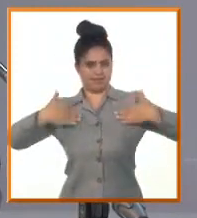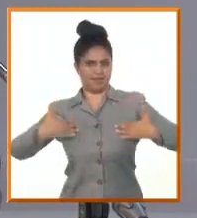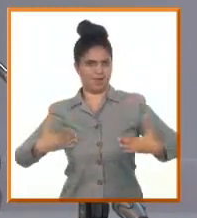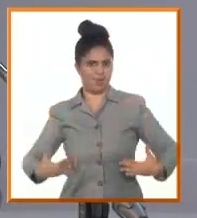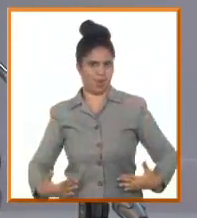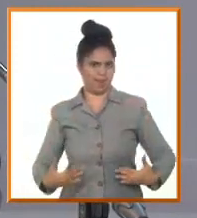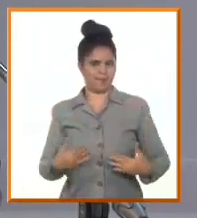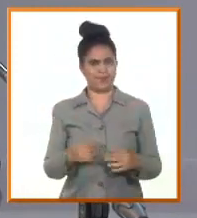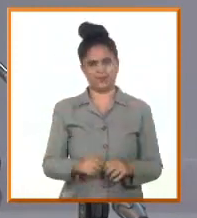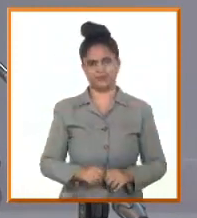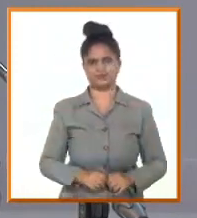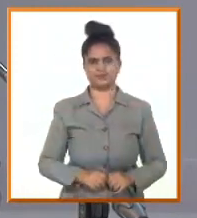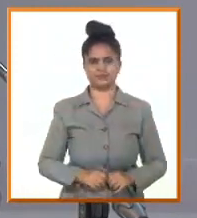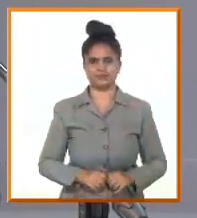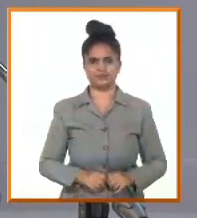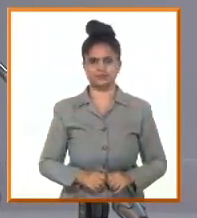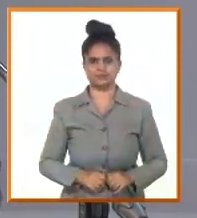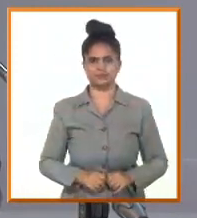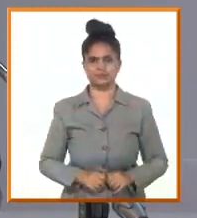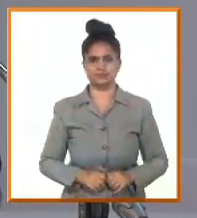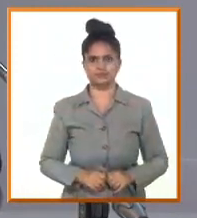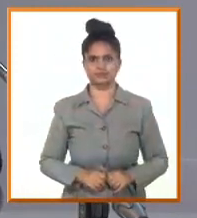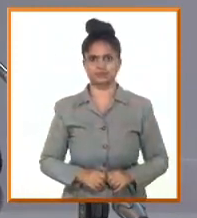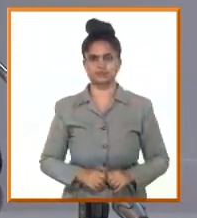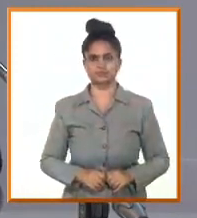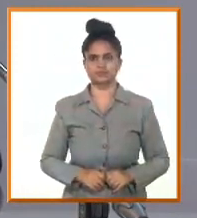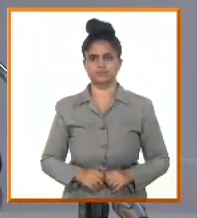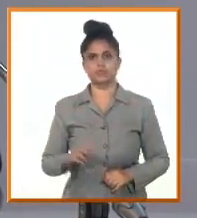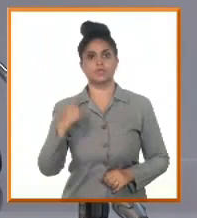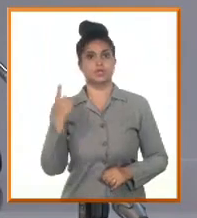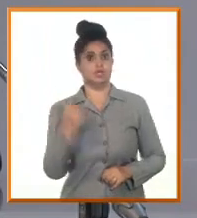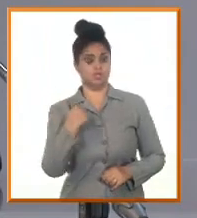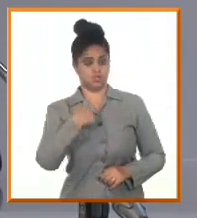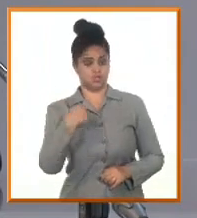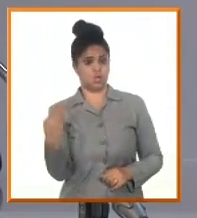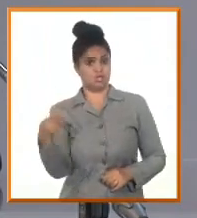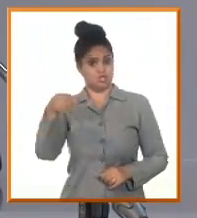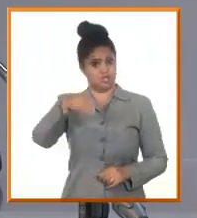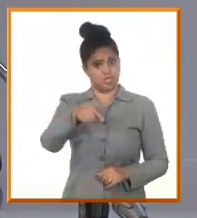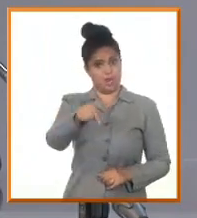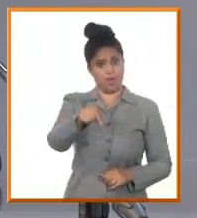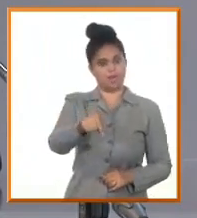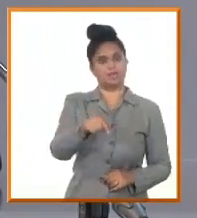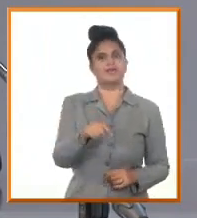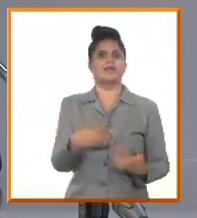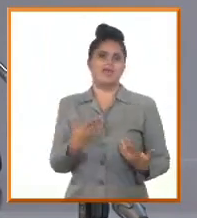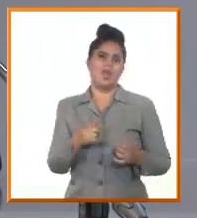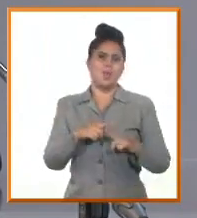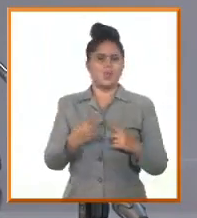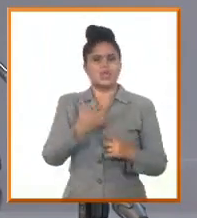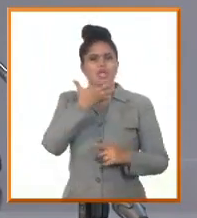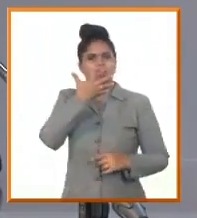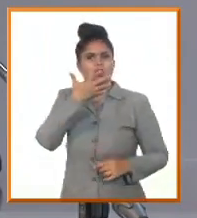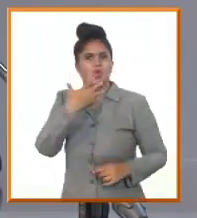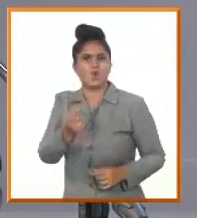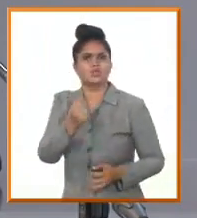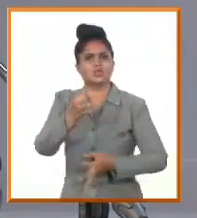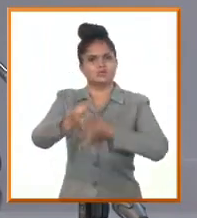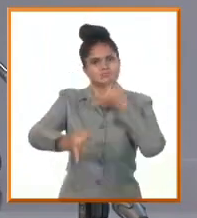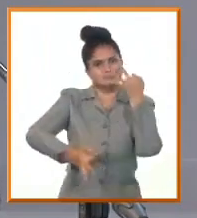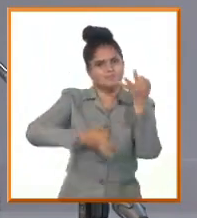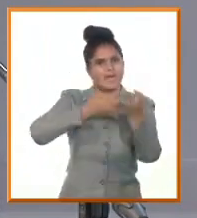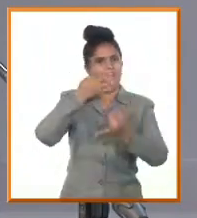inyectables. Yo creo que si de alguna manera llegamos acá es porque una de las cosas que sí nos gusta hacer mucho es experimentar.